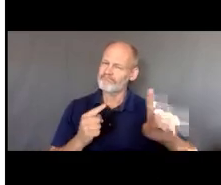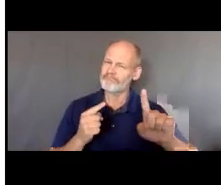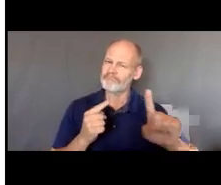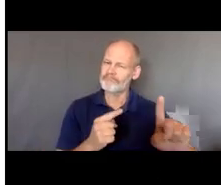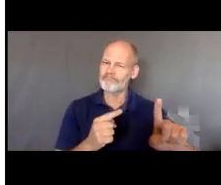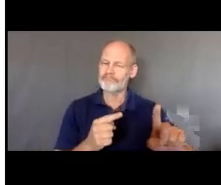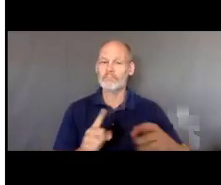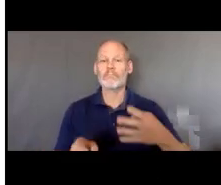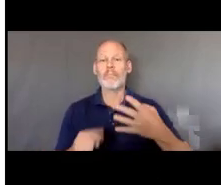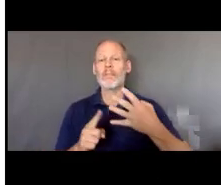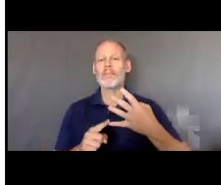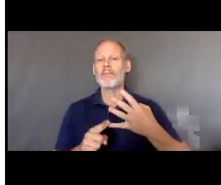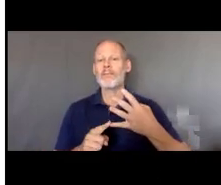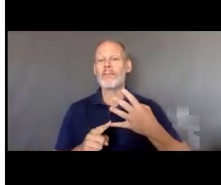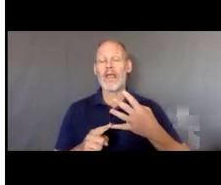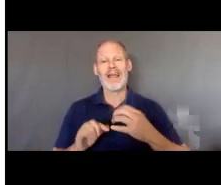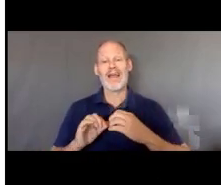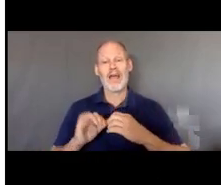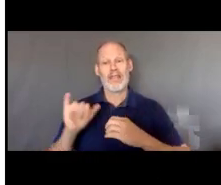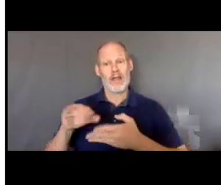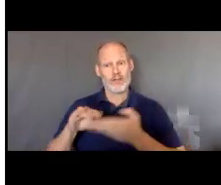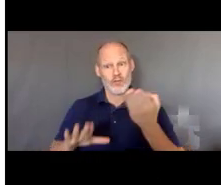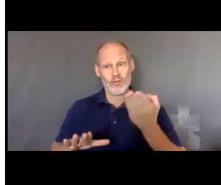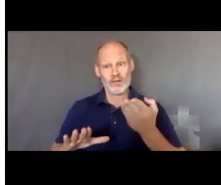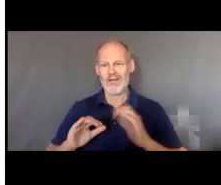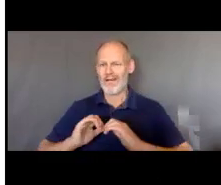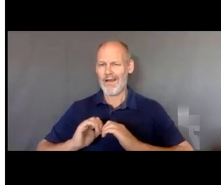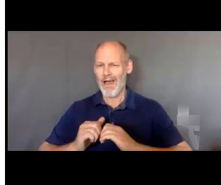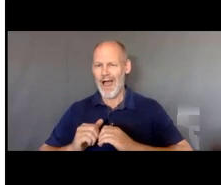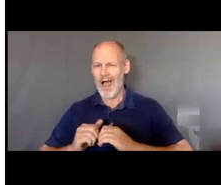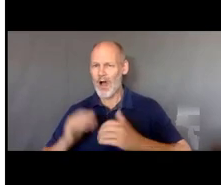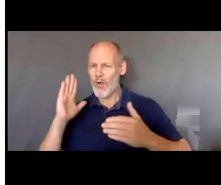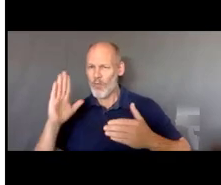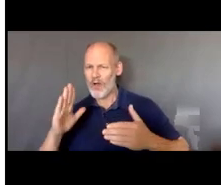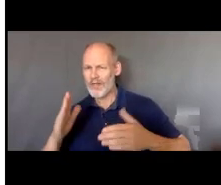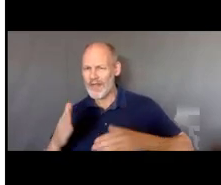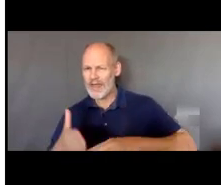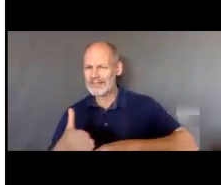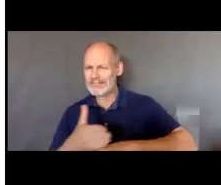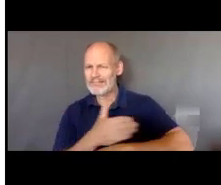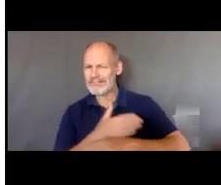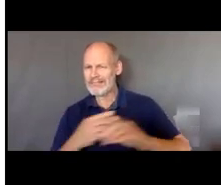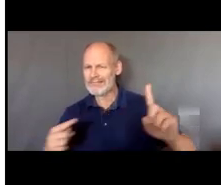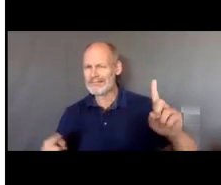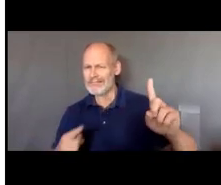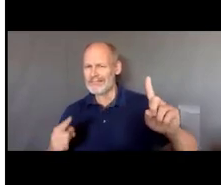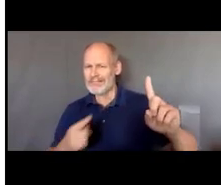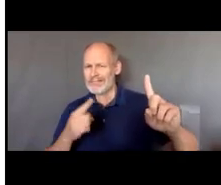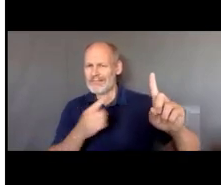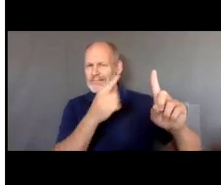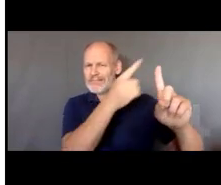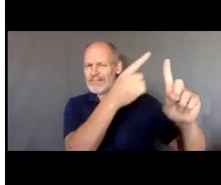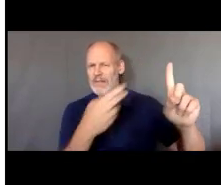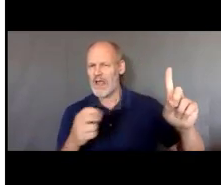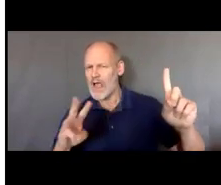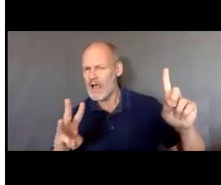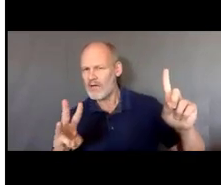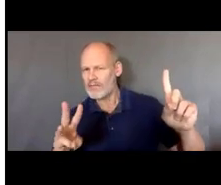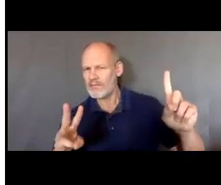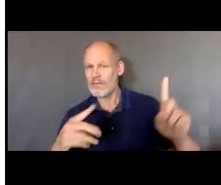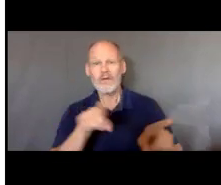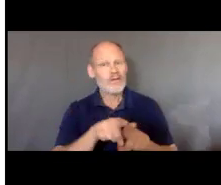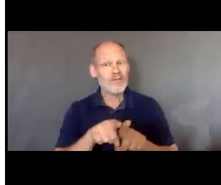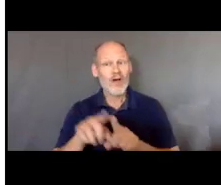descripción de cómo el estudiante va a hacer progreso hacia esas metas y cómo el progreso se va a medir. Y además,